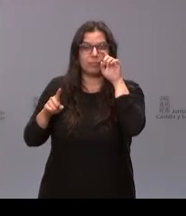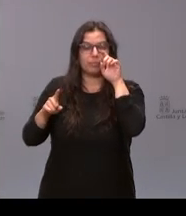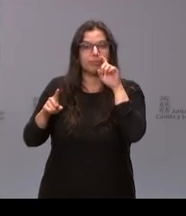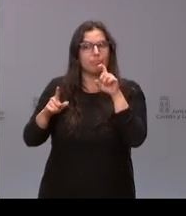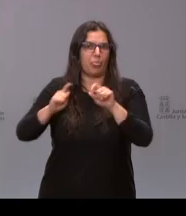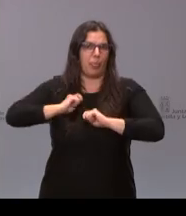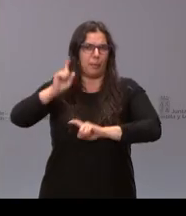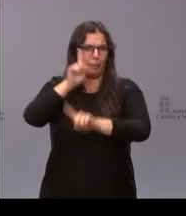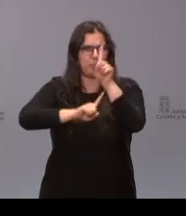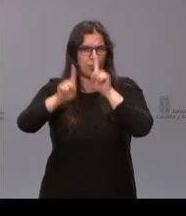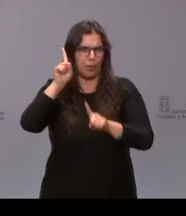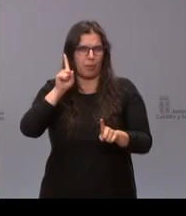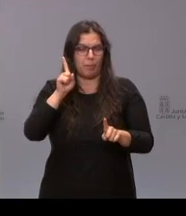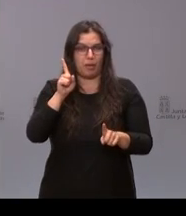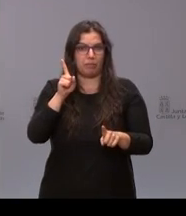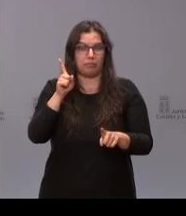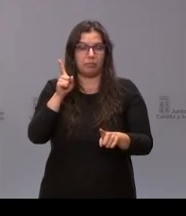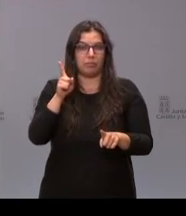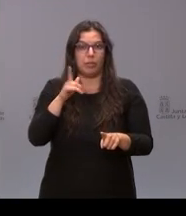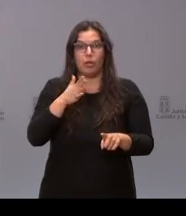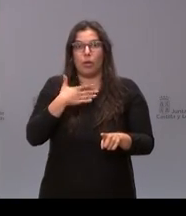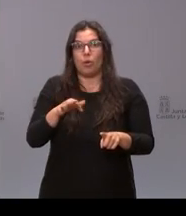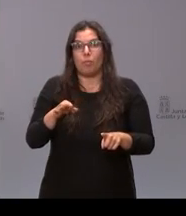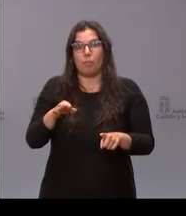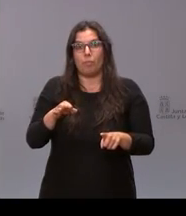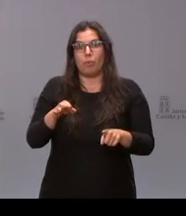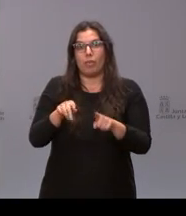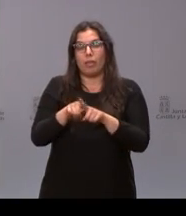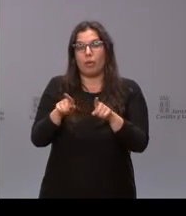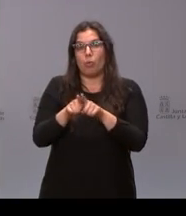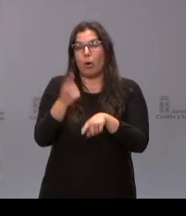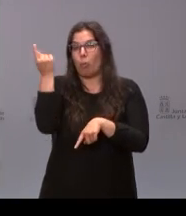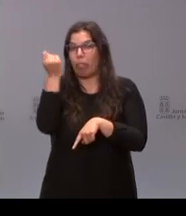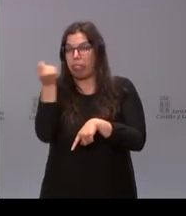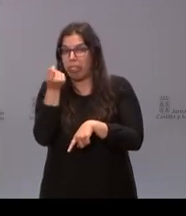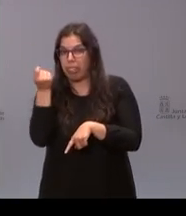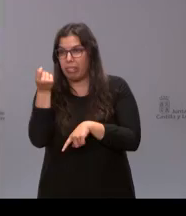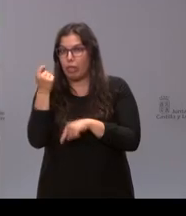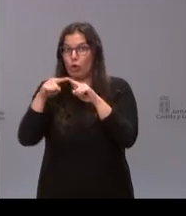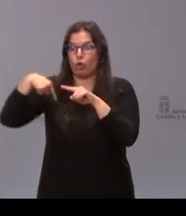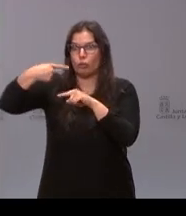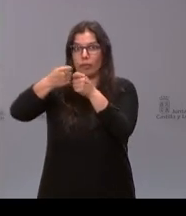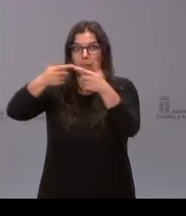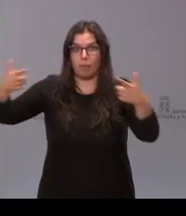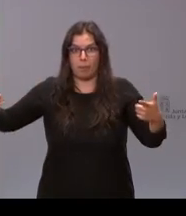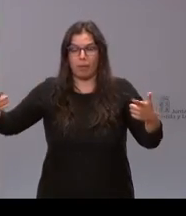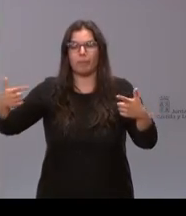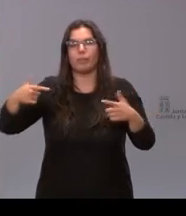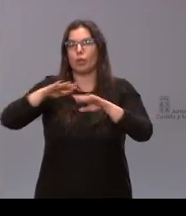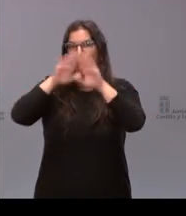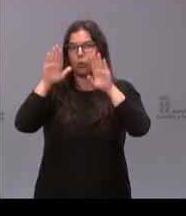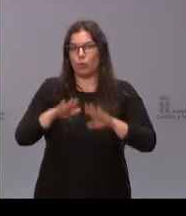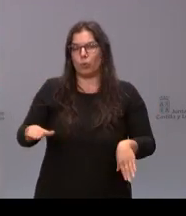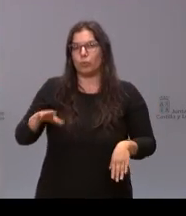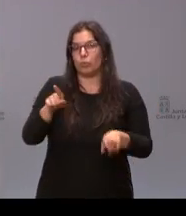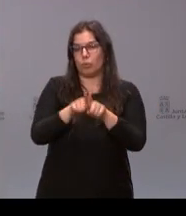problemáticas donde un simple posible puede crear uno de gran importancia concluir y creo y así lo manifiesto como dije al